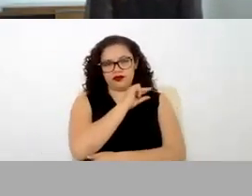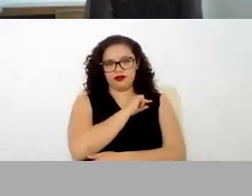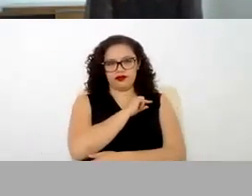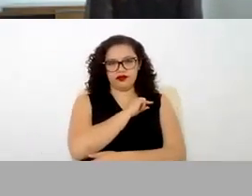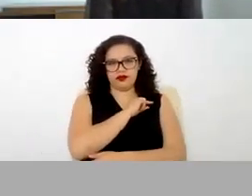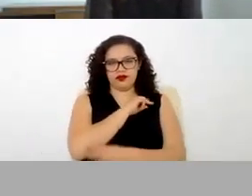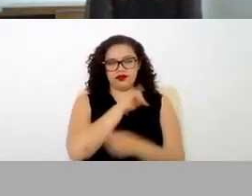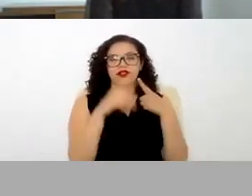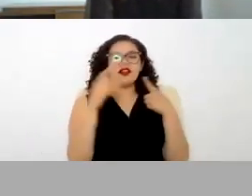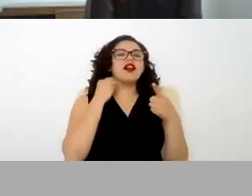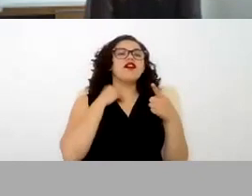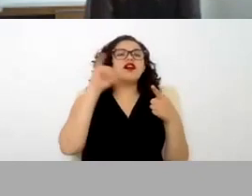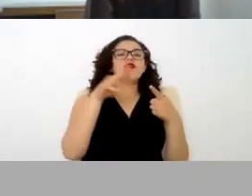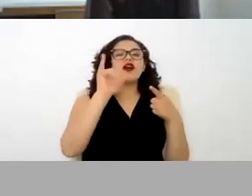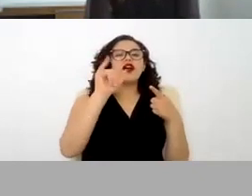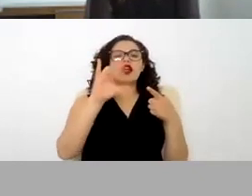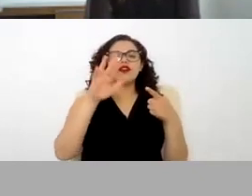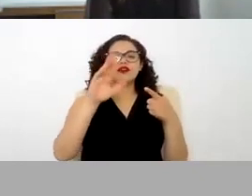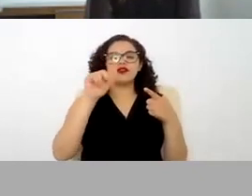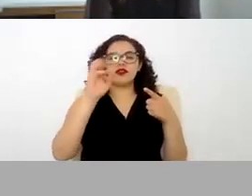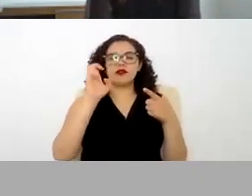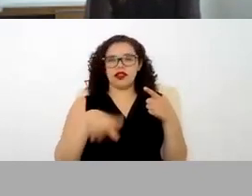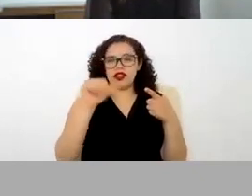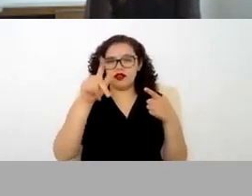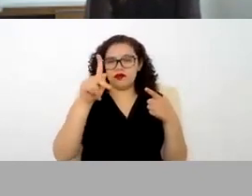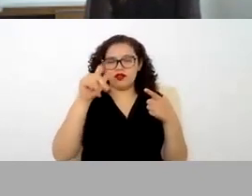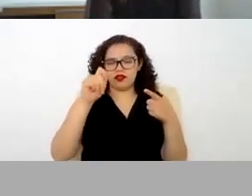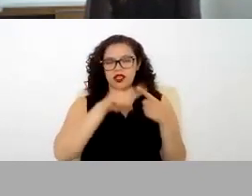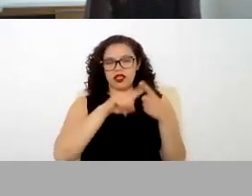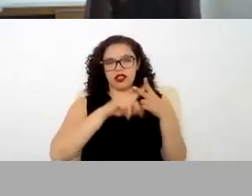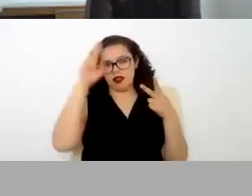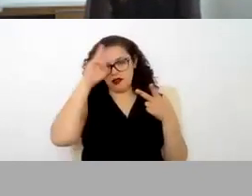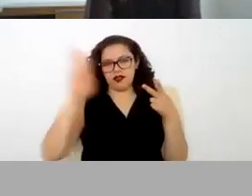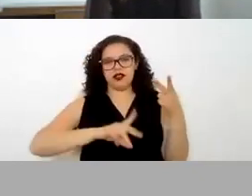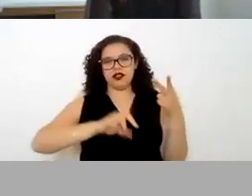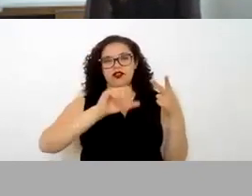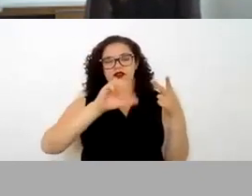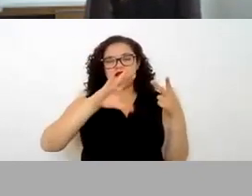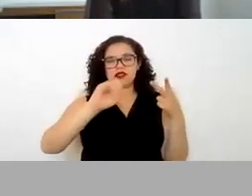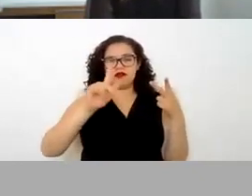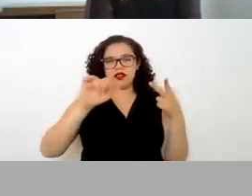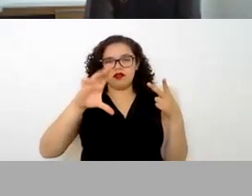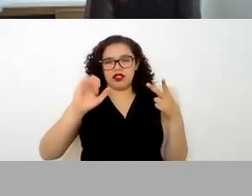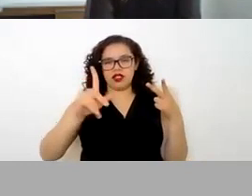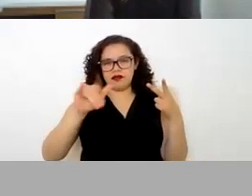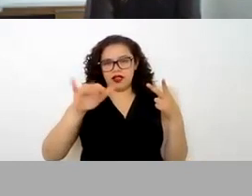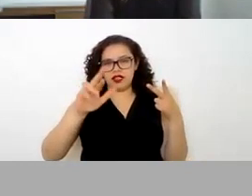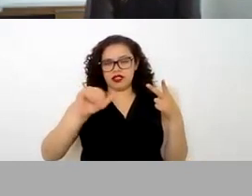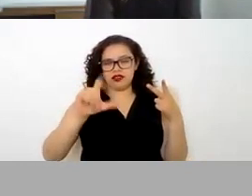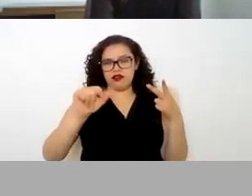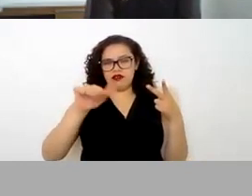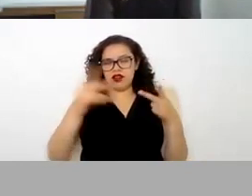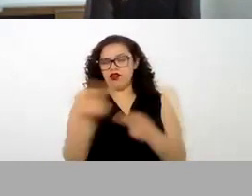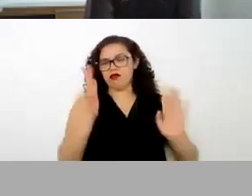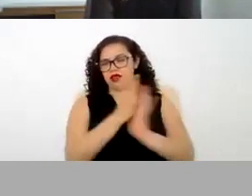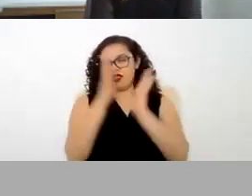al abogado Juan Carlos Román Aponte y también a la maestra Dulce Paulina Paricio Luna ambos por haber impartido esta actividad